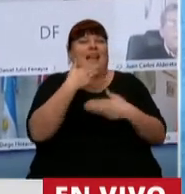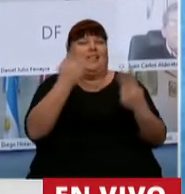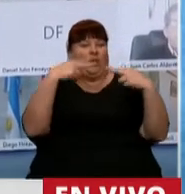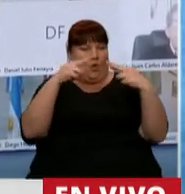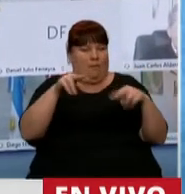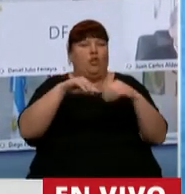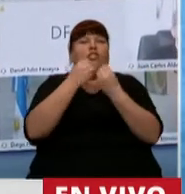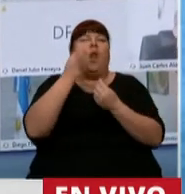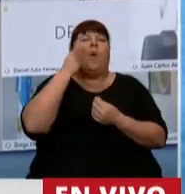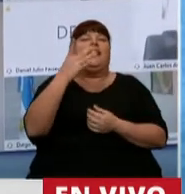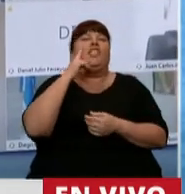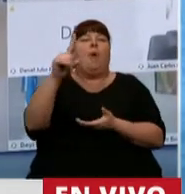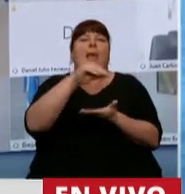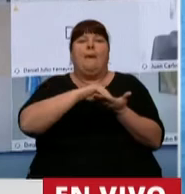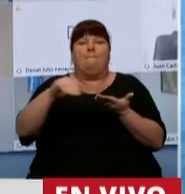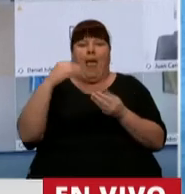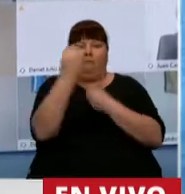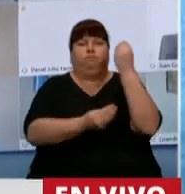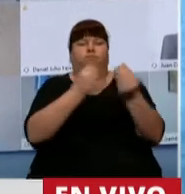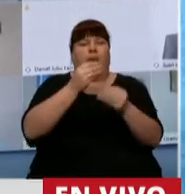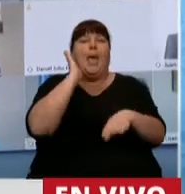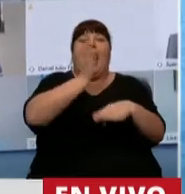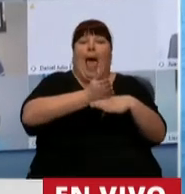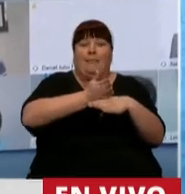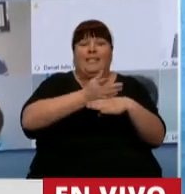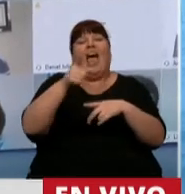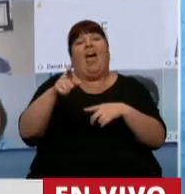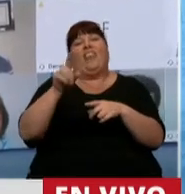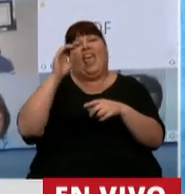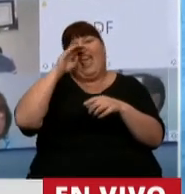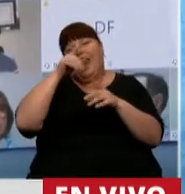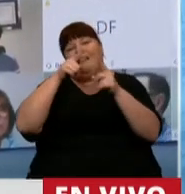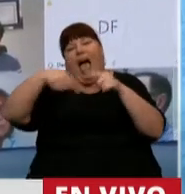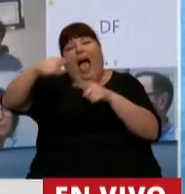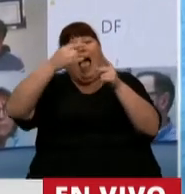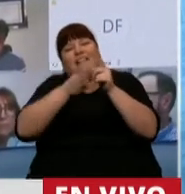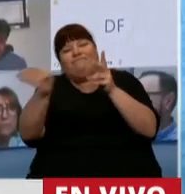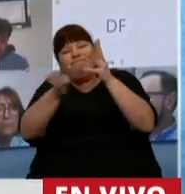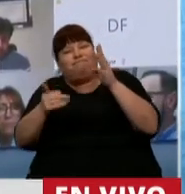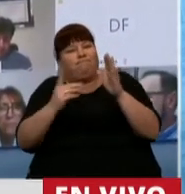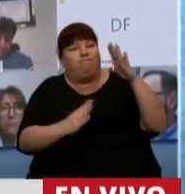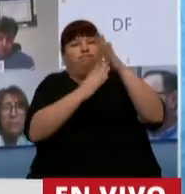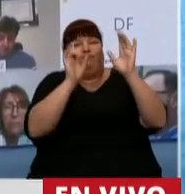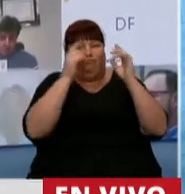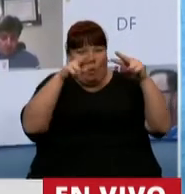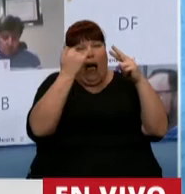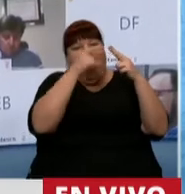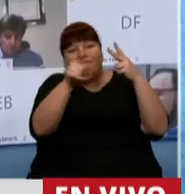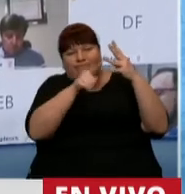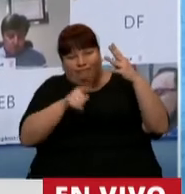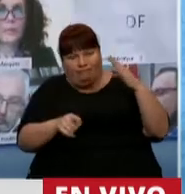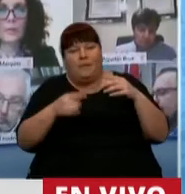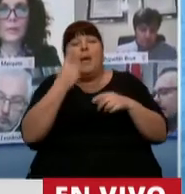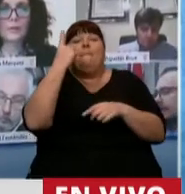genera 45.000 empleos directos, la mitad en empleos indirectos, que solo en el primer trimestre recibió